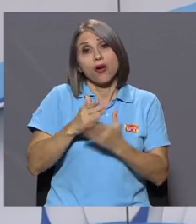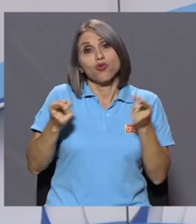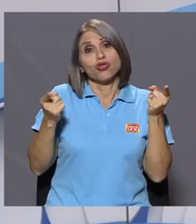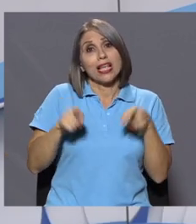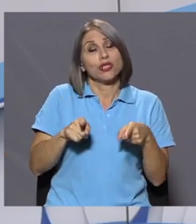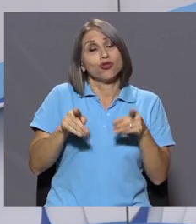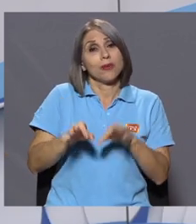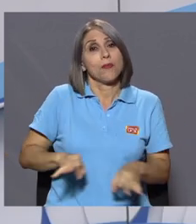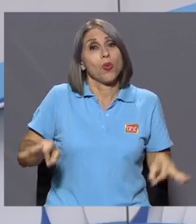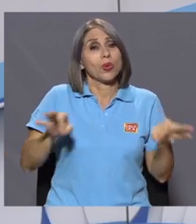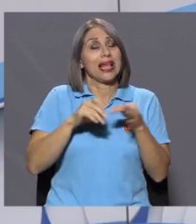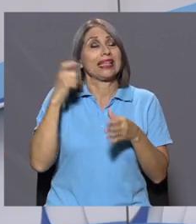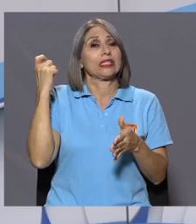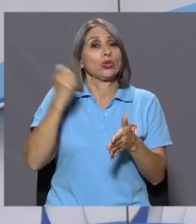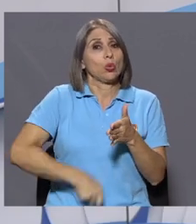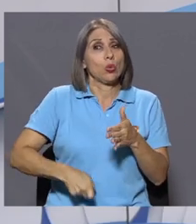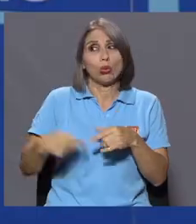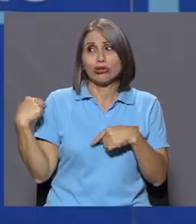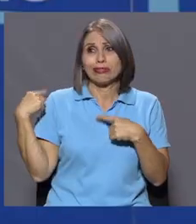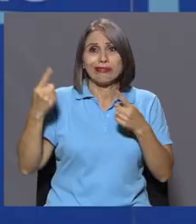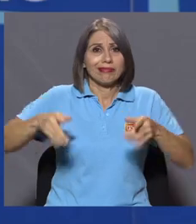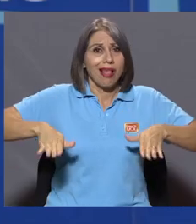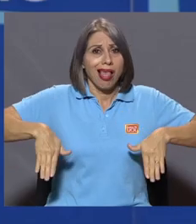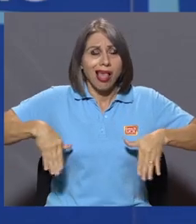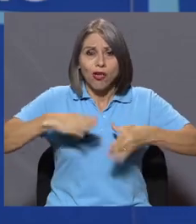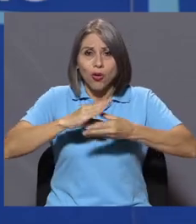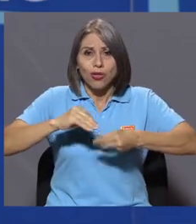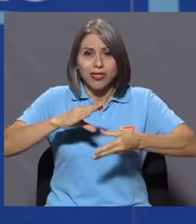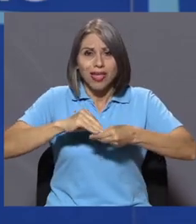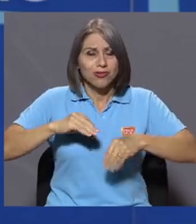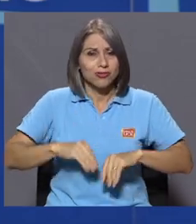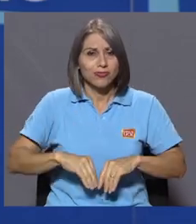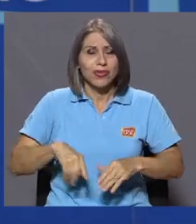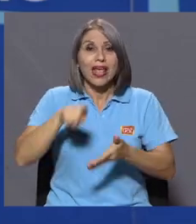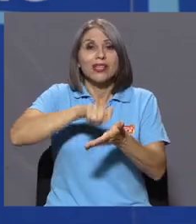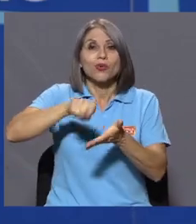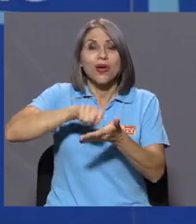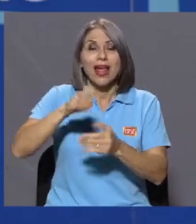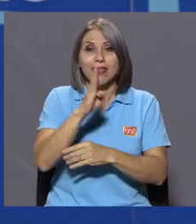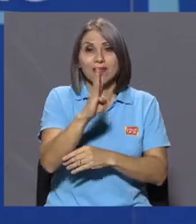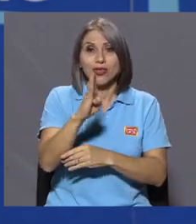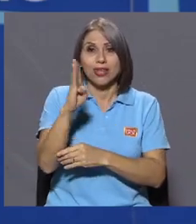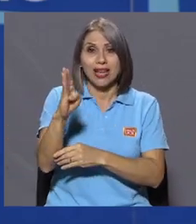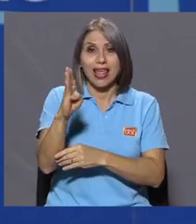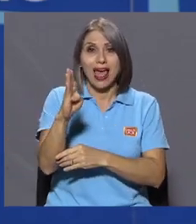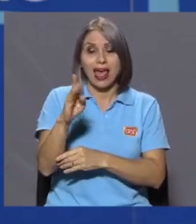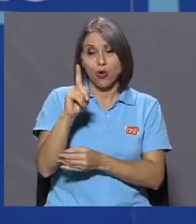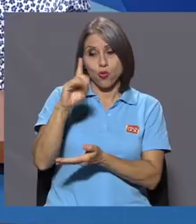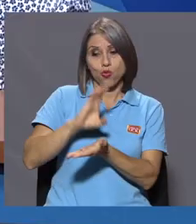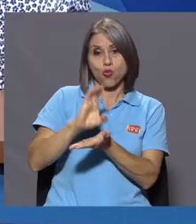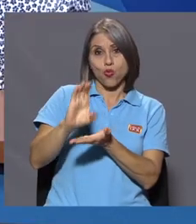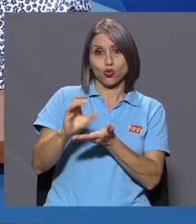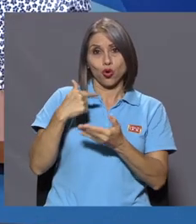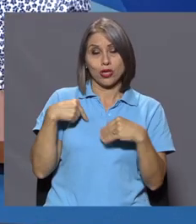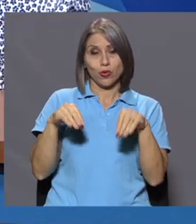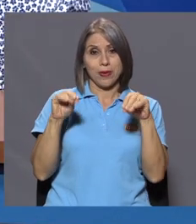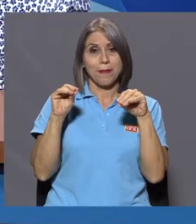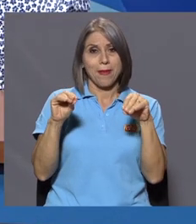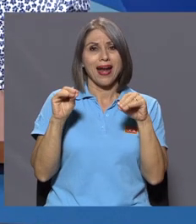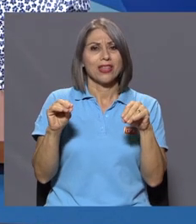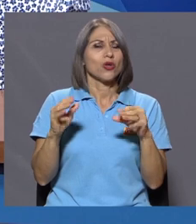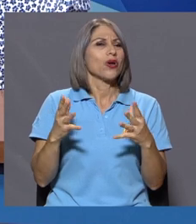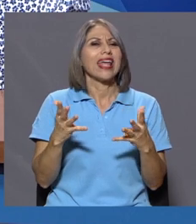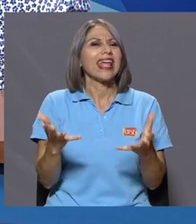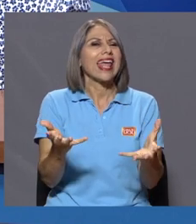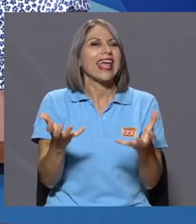y que no han sido contados. Entonces, desde la Escuela de Bibliotecología, desde el curso que yo imparto, lo que queremos es